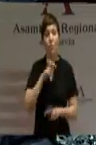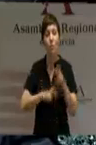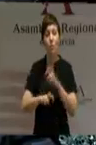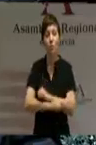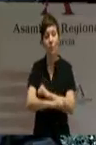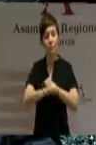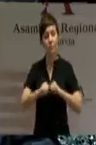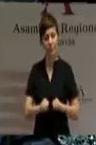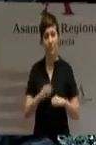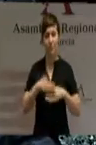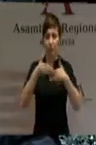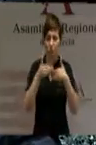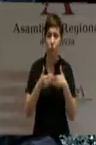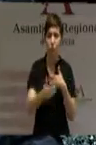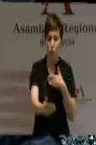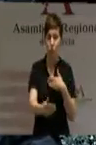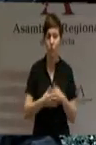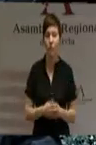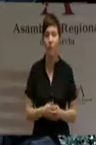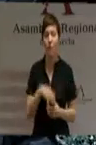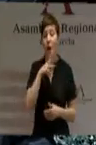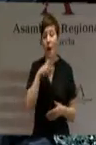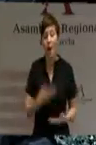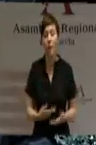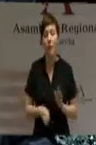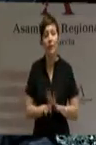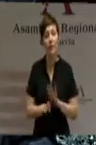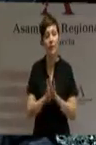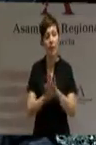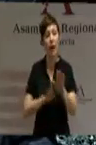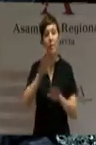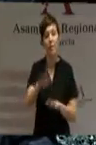y sobre ellas hoy podemos seguir avanzando.